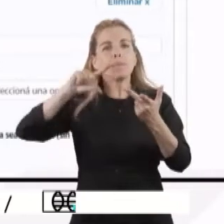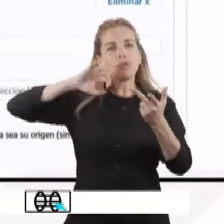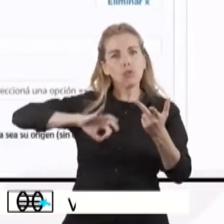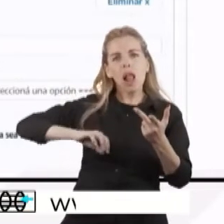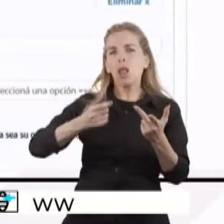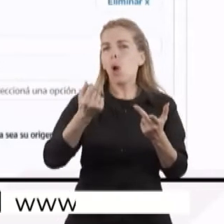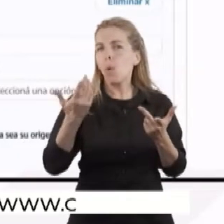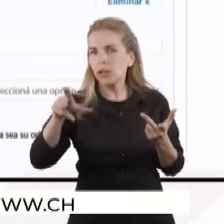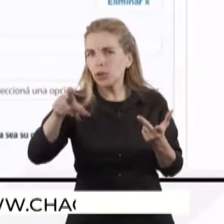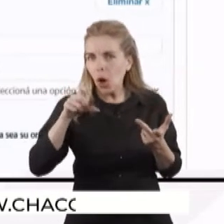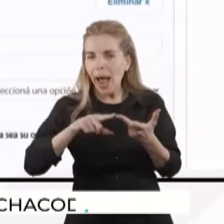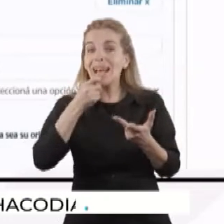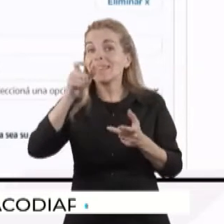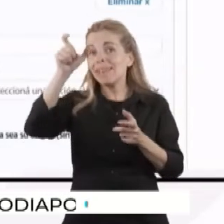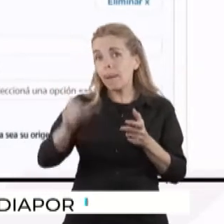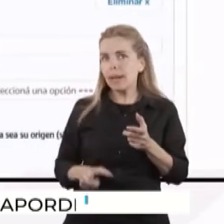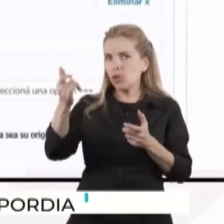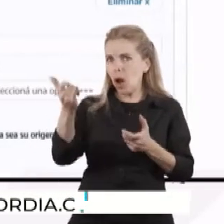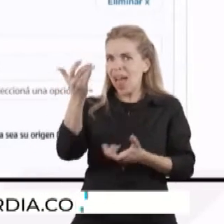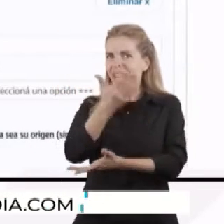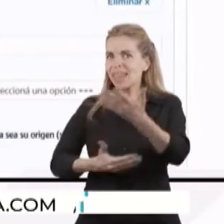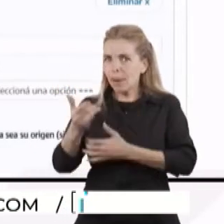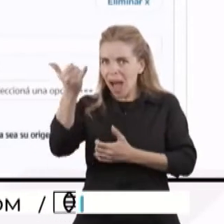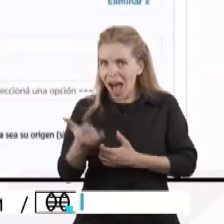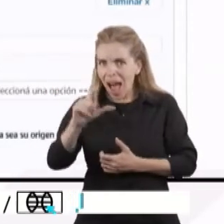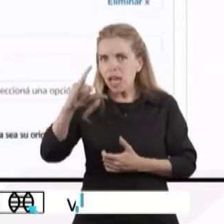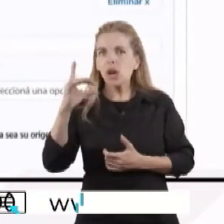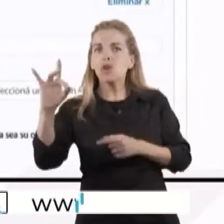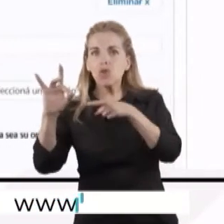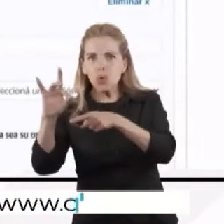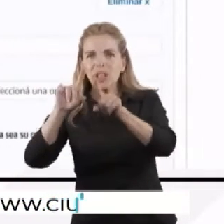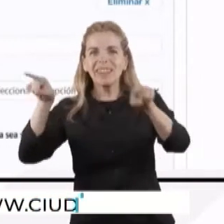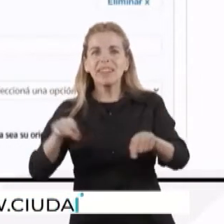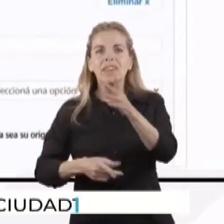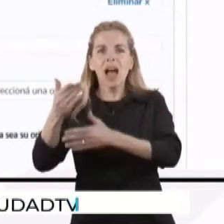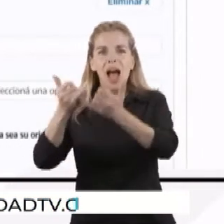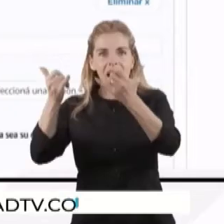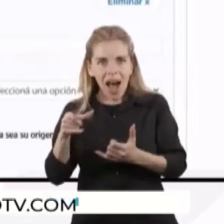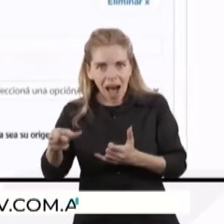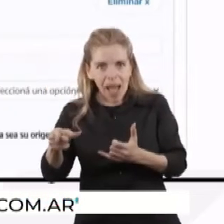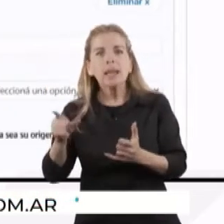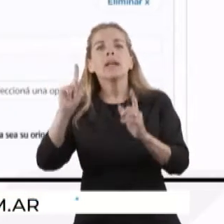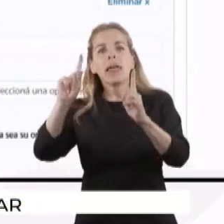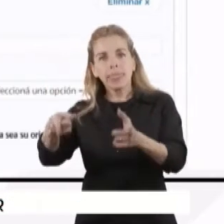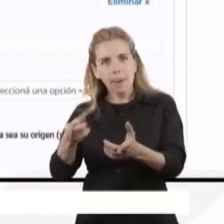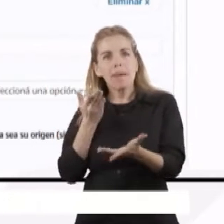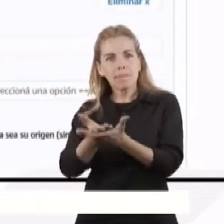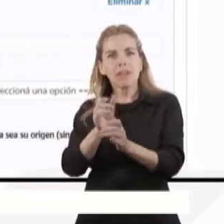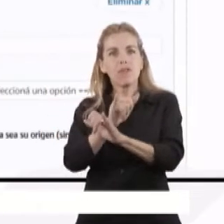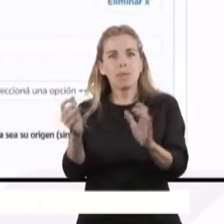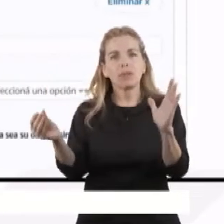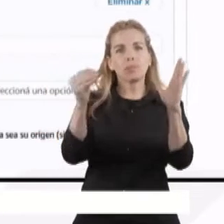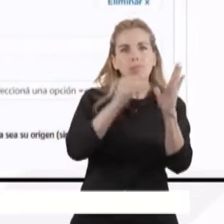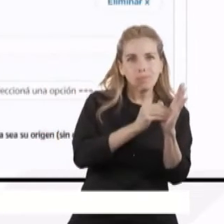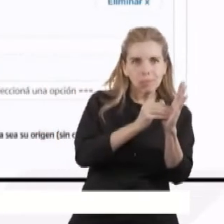si es discapacitado, por ejemplo, si tiene un certificado de discapacidad, todos los criterios de inclusión y de exclusión que el